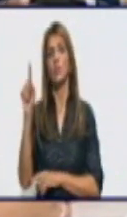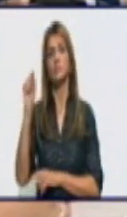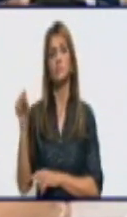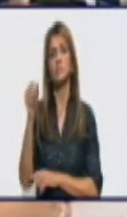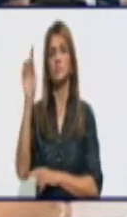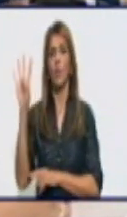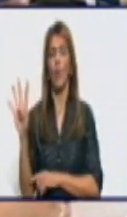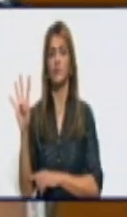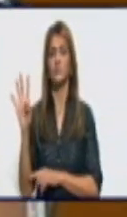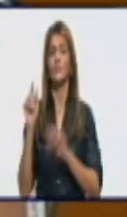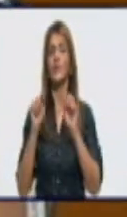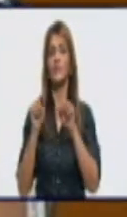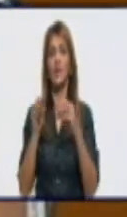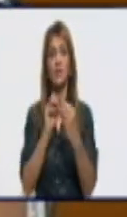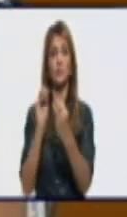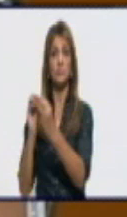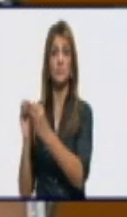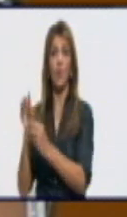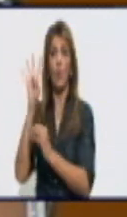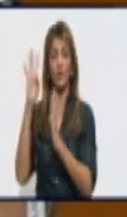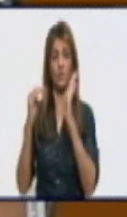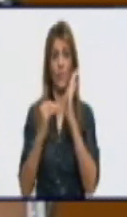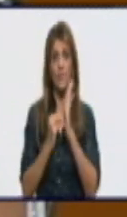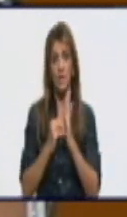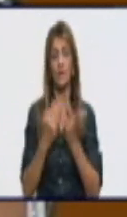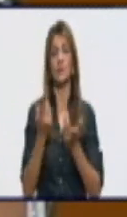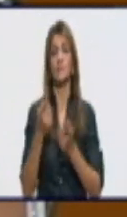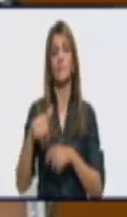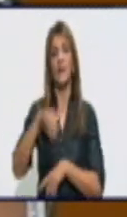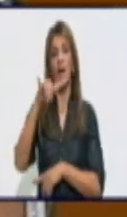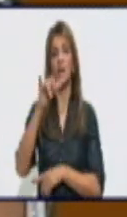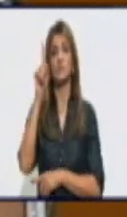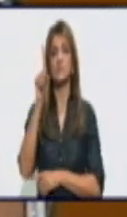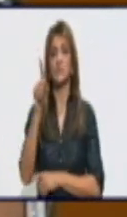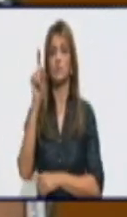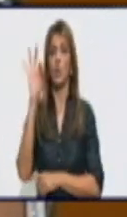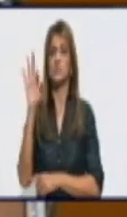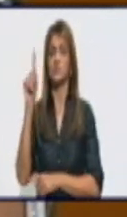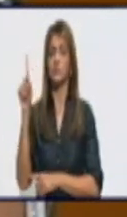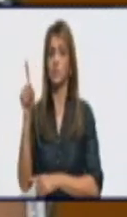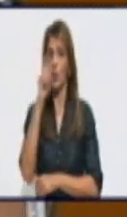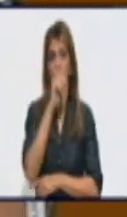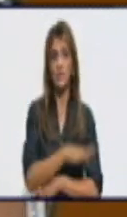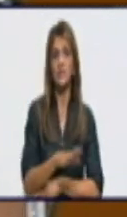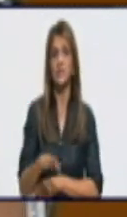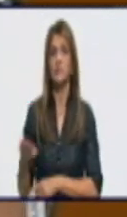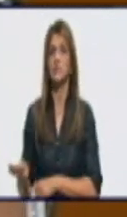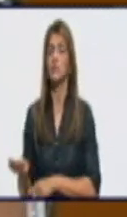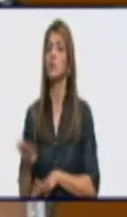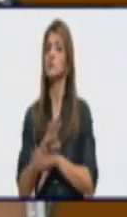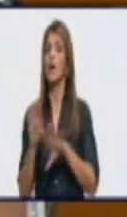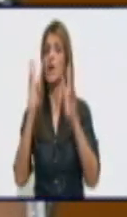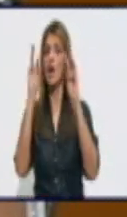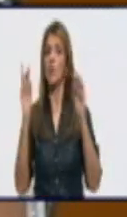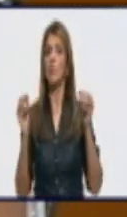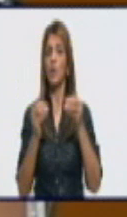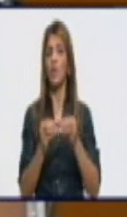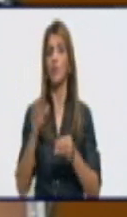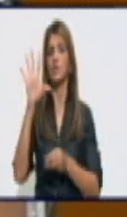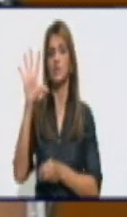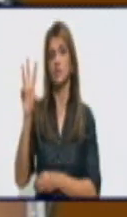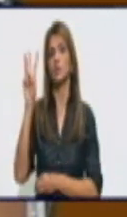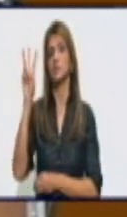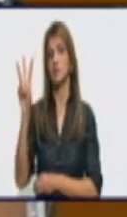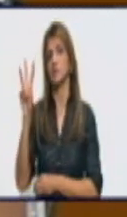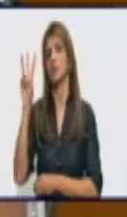autóctono 4.493, viajeros 181 y en la edad pediátrica acumulamos 503 pacientes. En